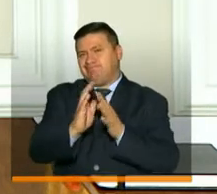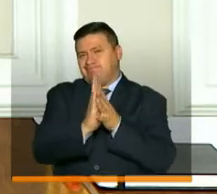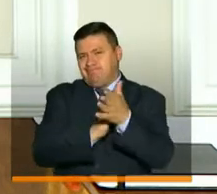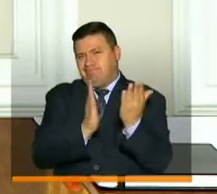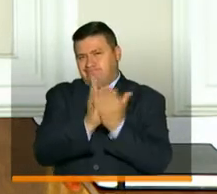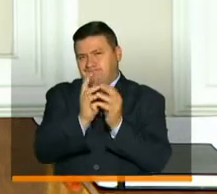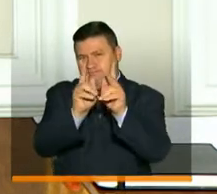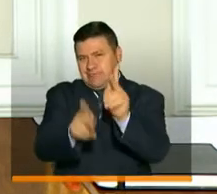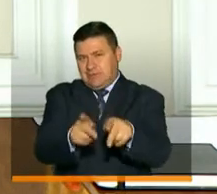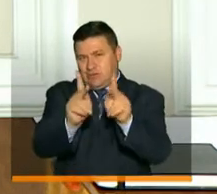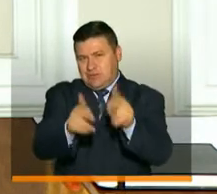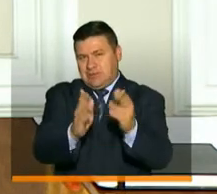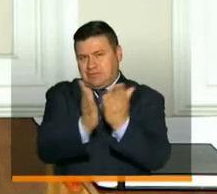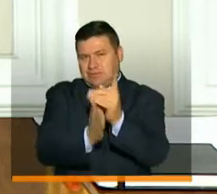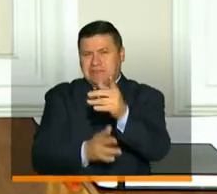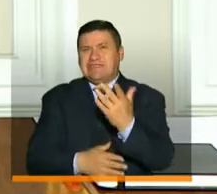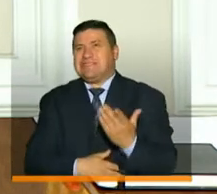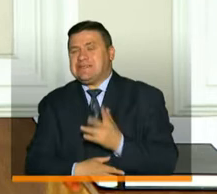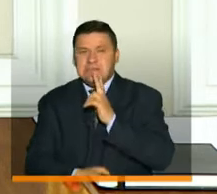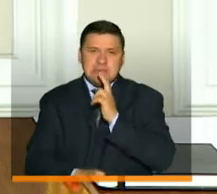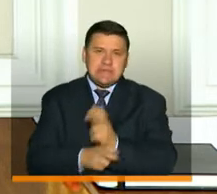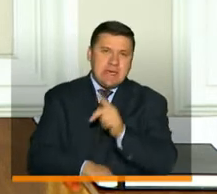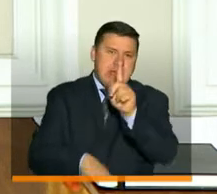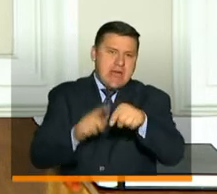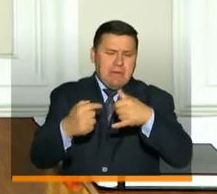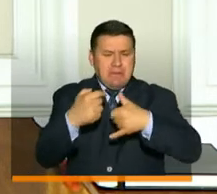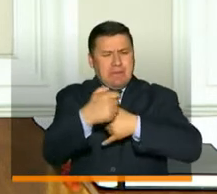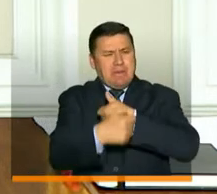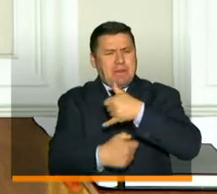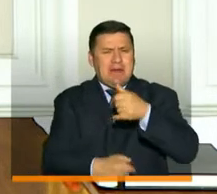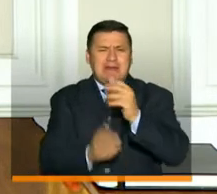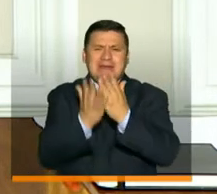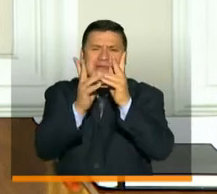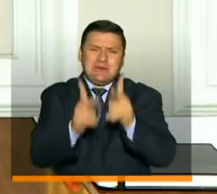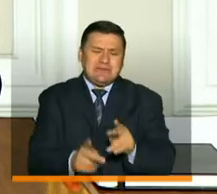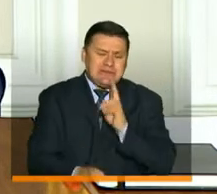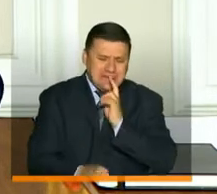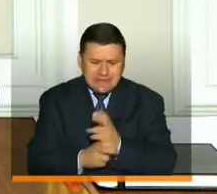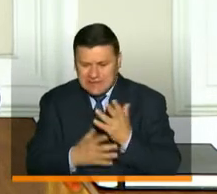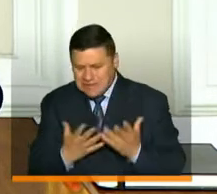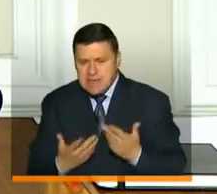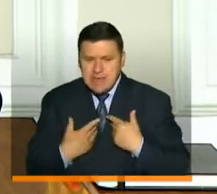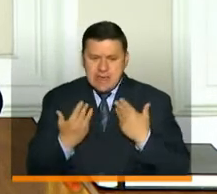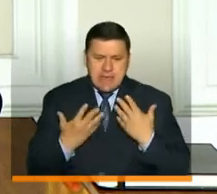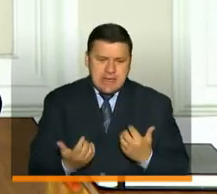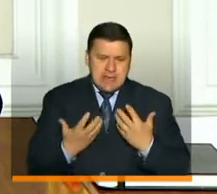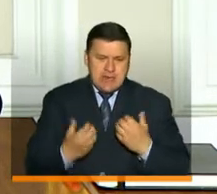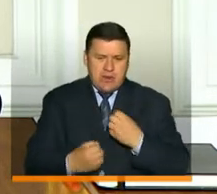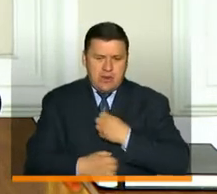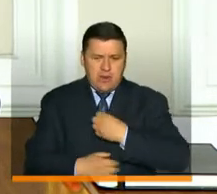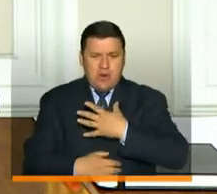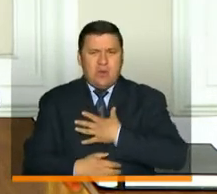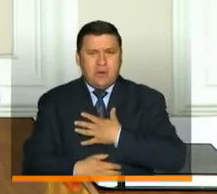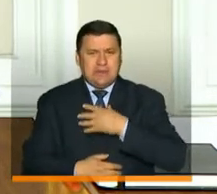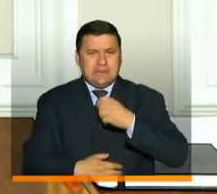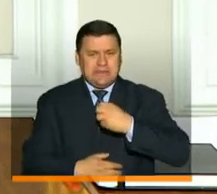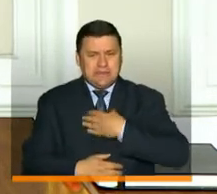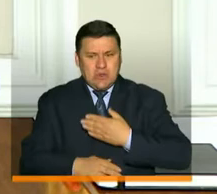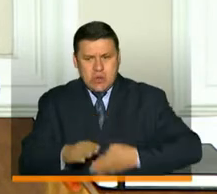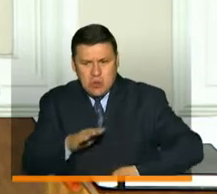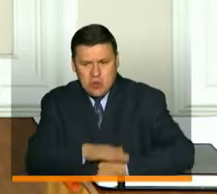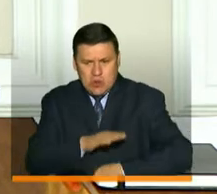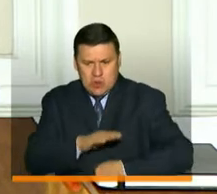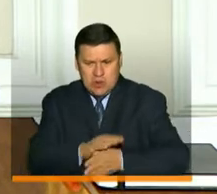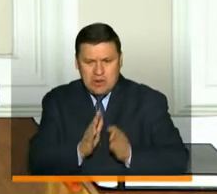país, estudiantes que han tenido dificultades y que obviamente quieren tener oportunidades para seguir